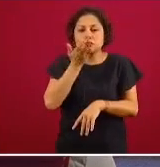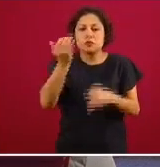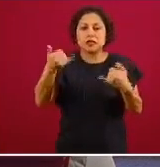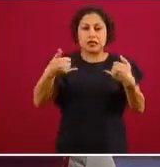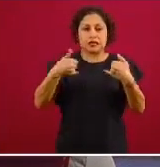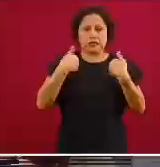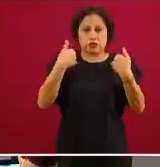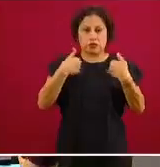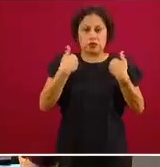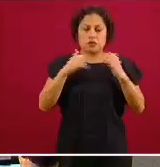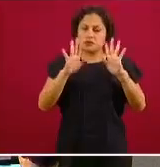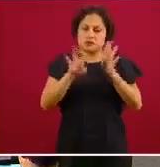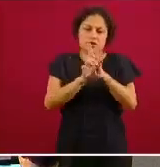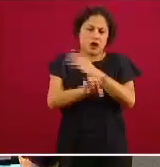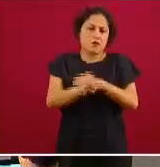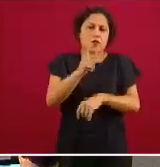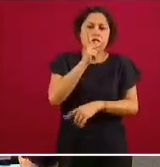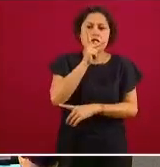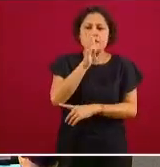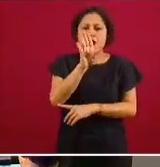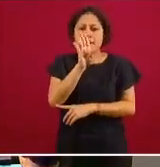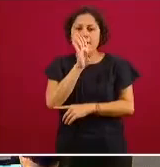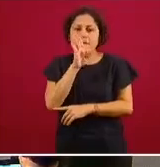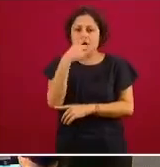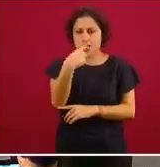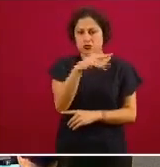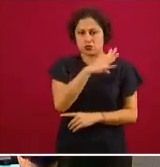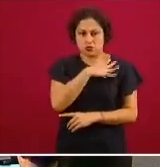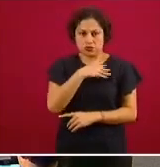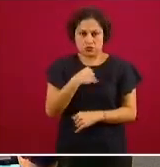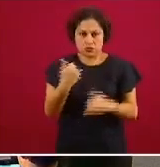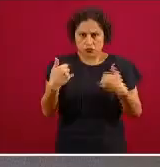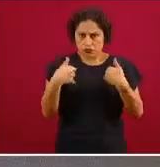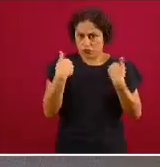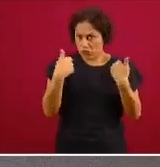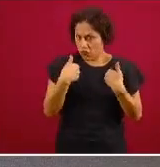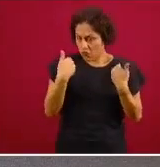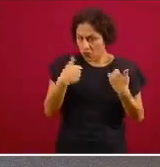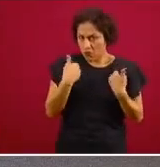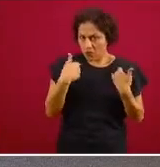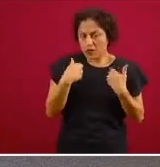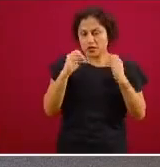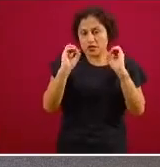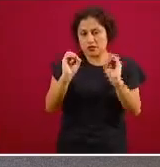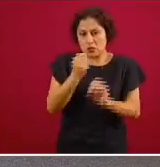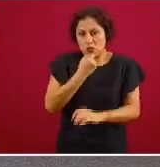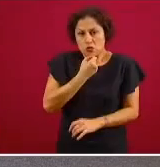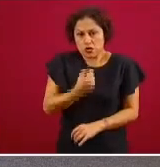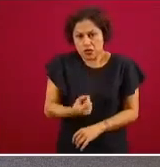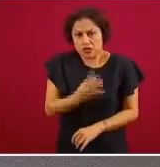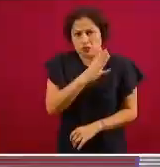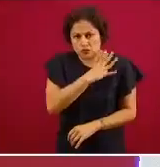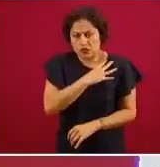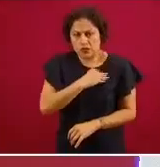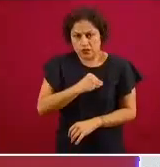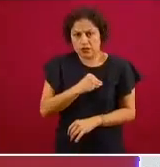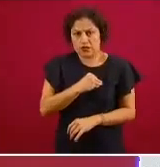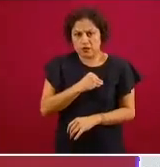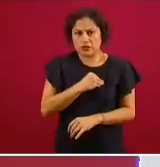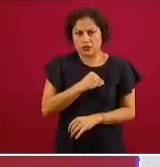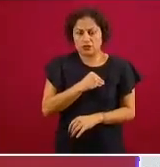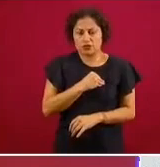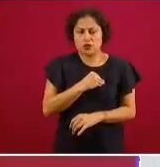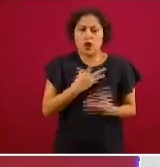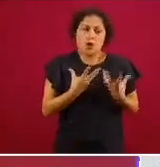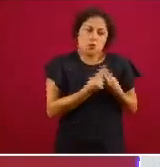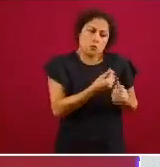jóvenes vamos a decir papás y mamás con niños adolescentes y niños y adolescentes y en cambio los